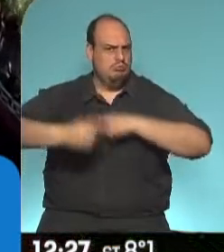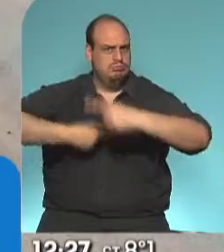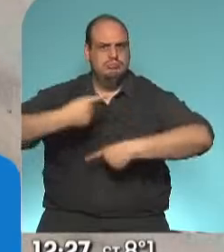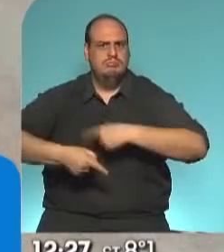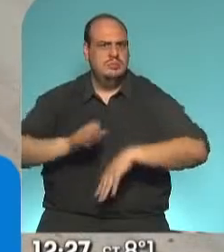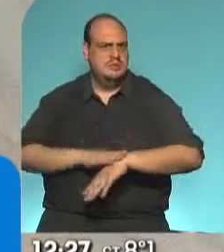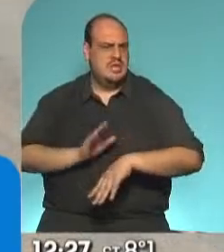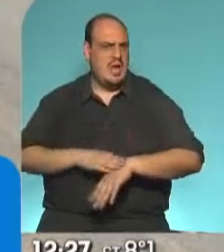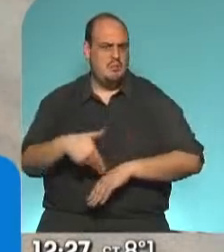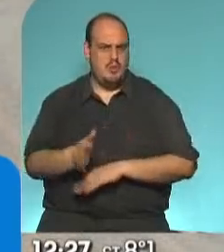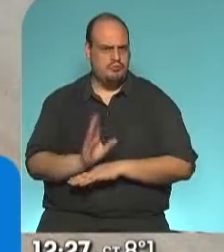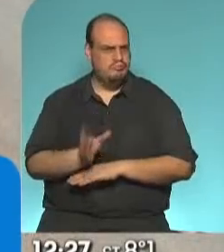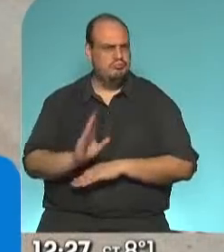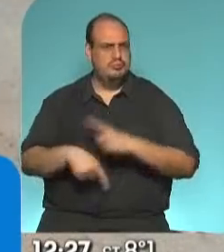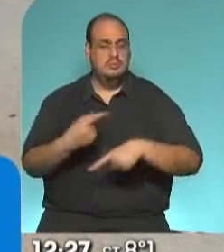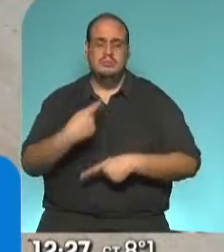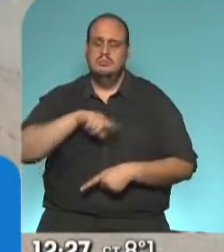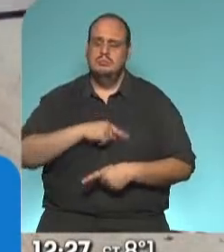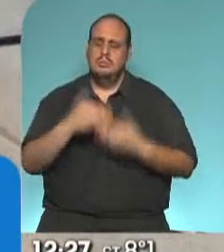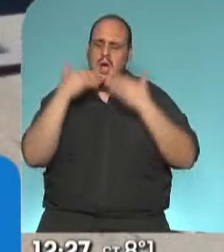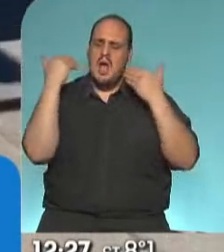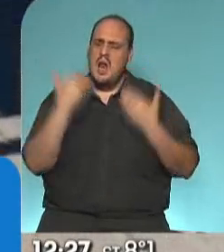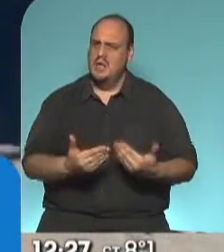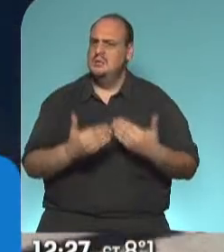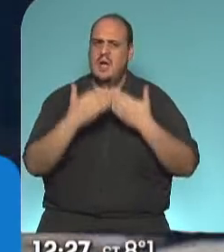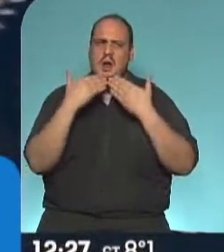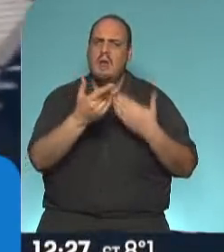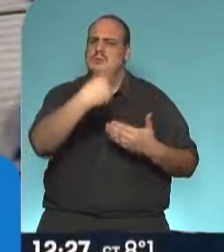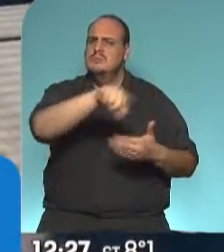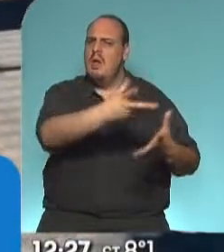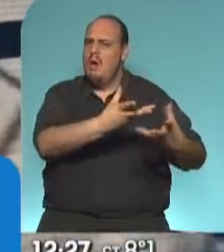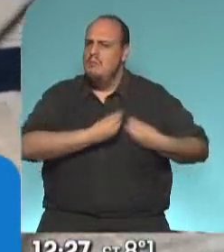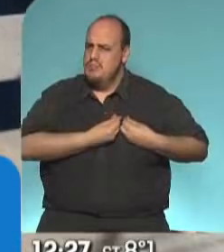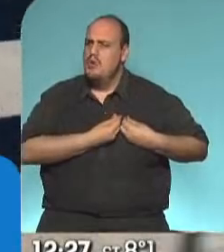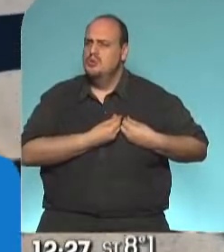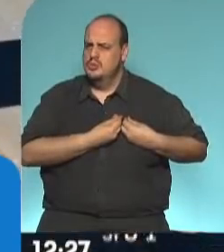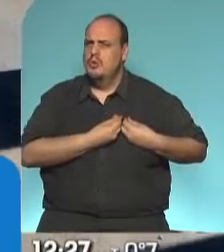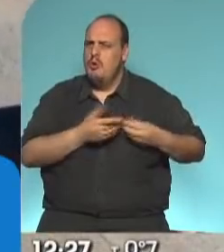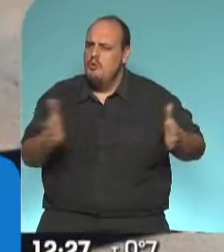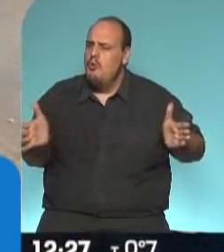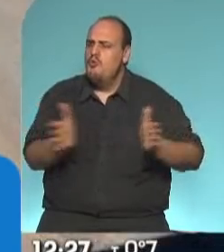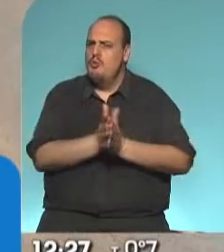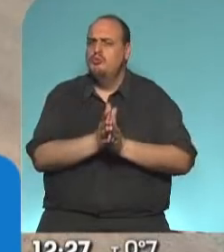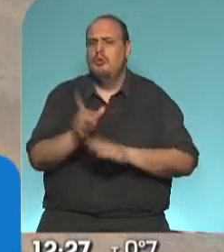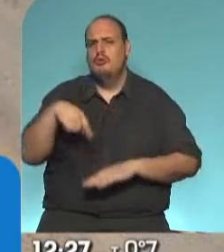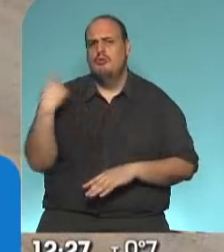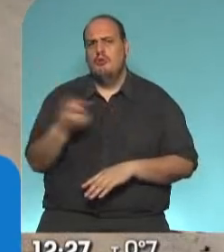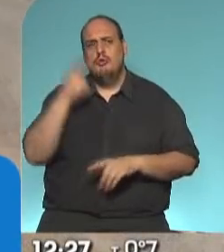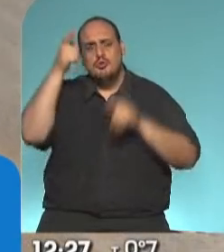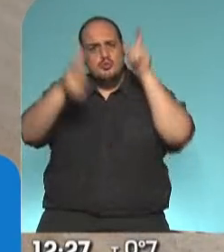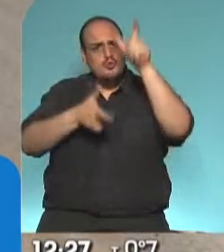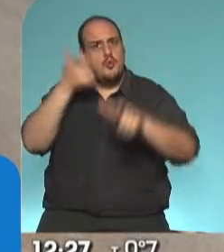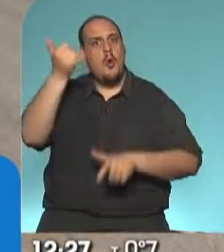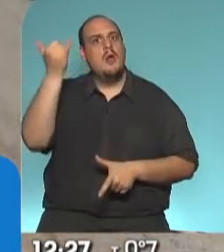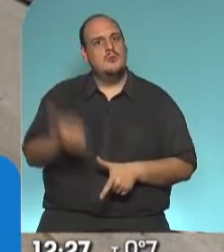este tiempo. Así que muy agradecidos, muy agradecidos por el acompañamiento. Nosotros tenemos un sueño, que es